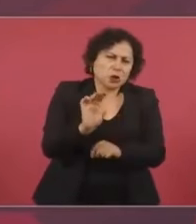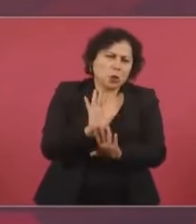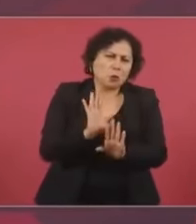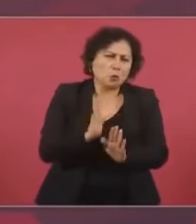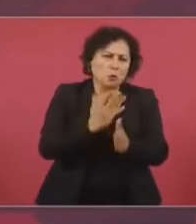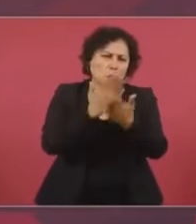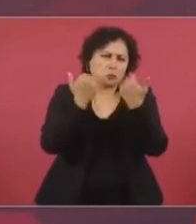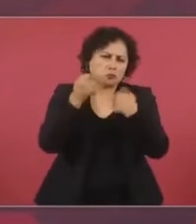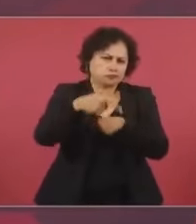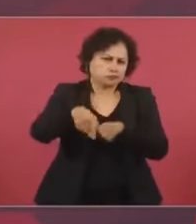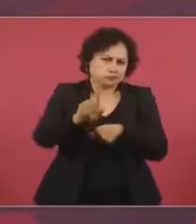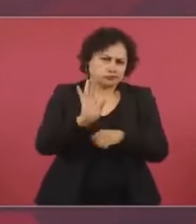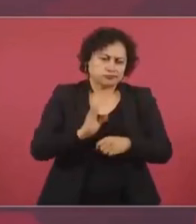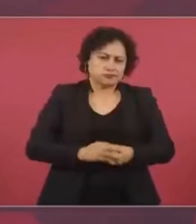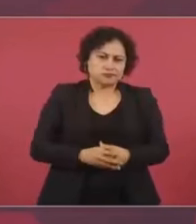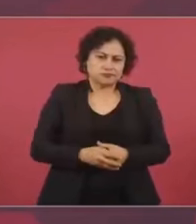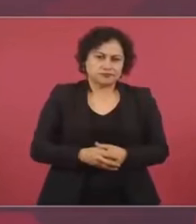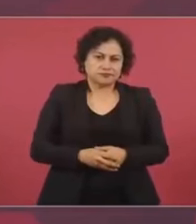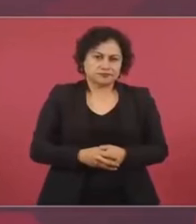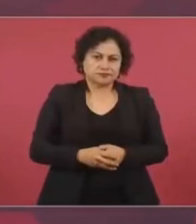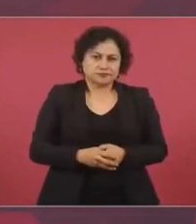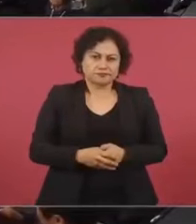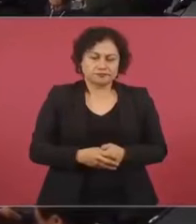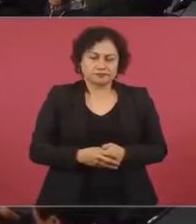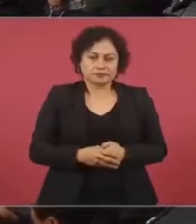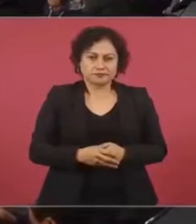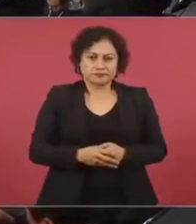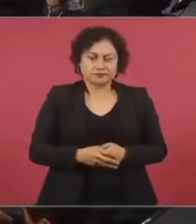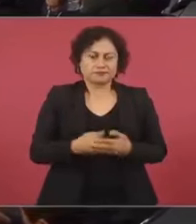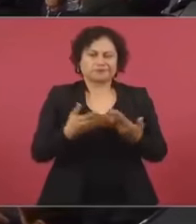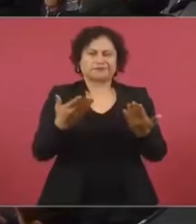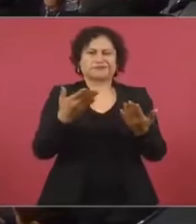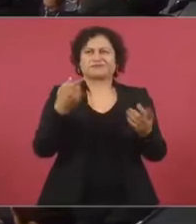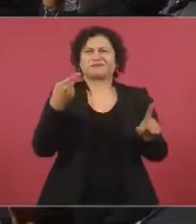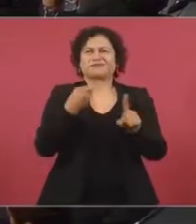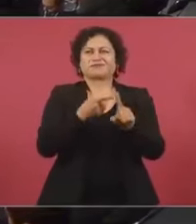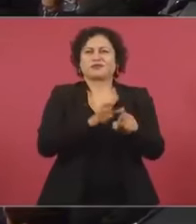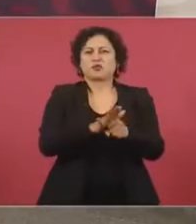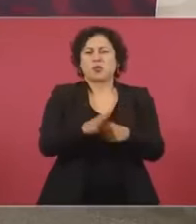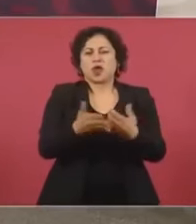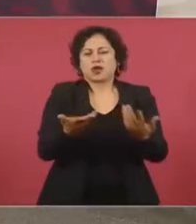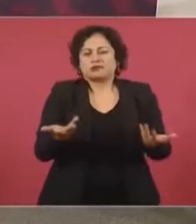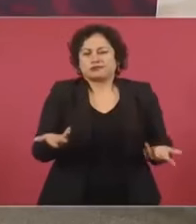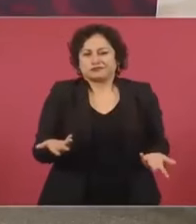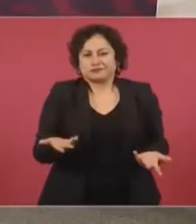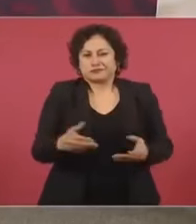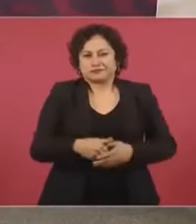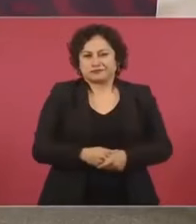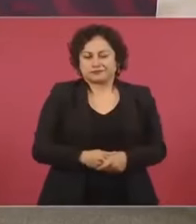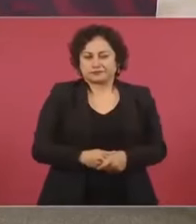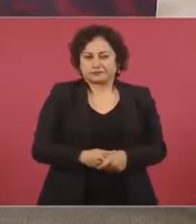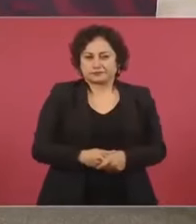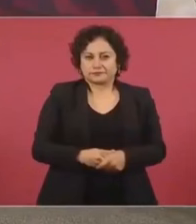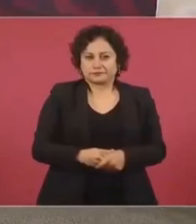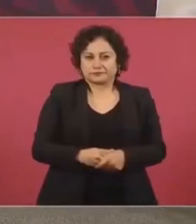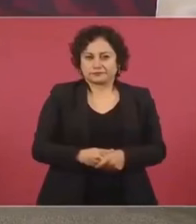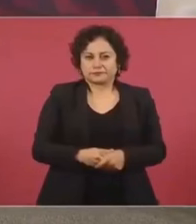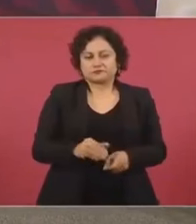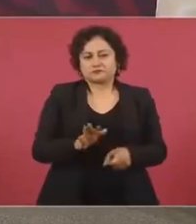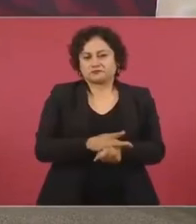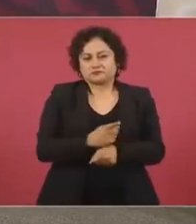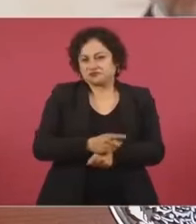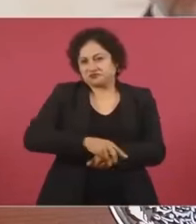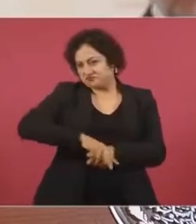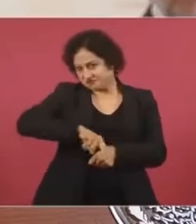no tiene caso, porque van a confirmarlo.